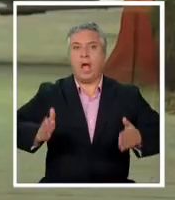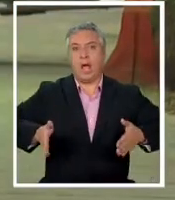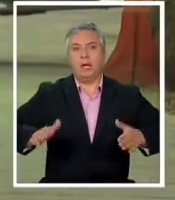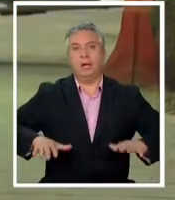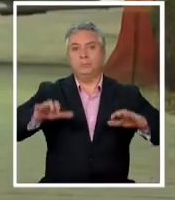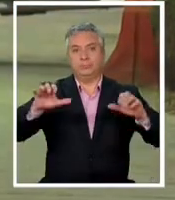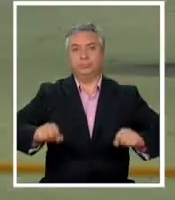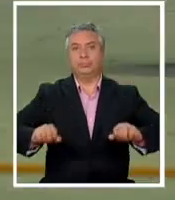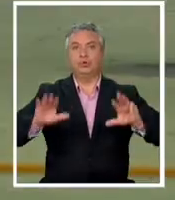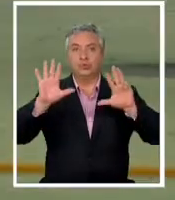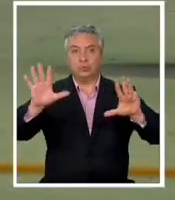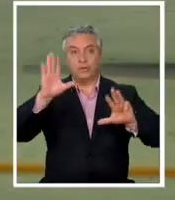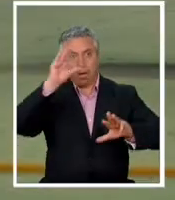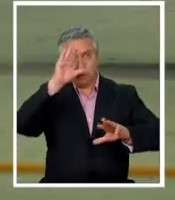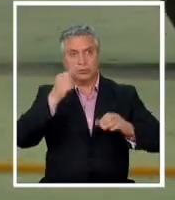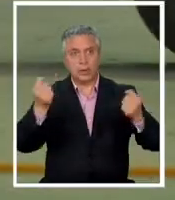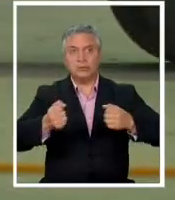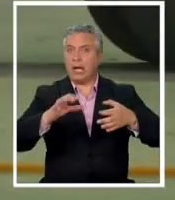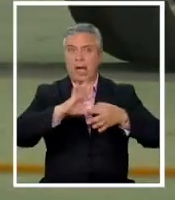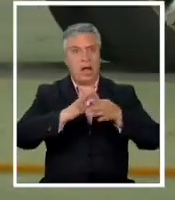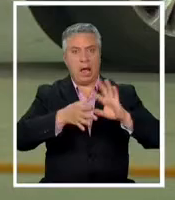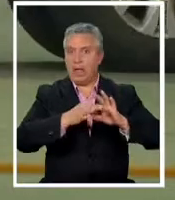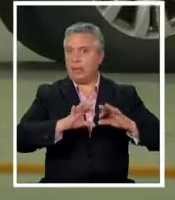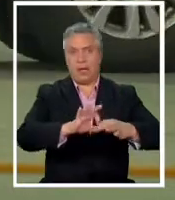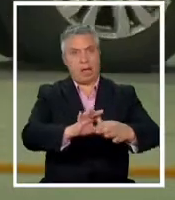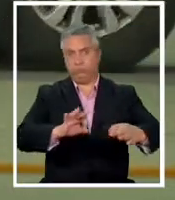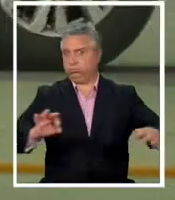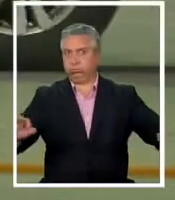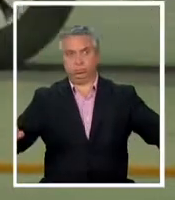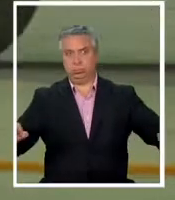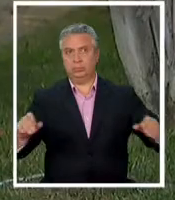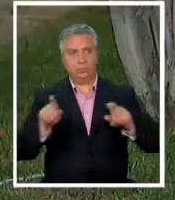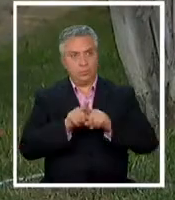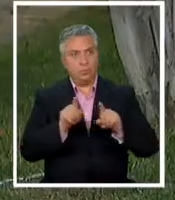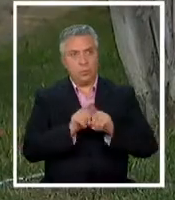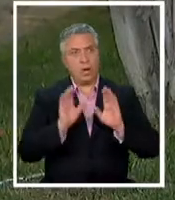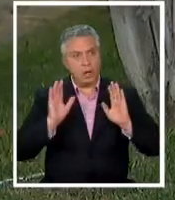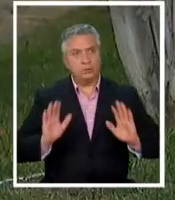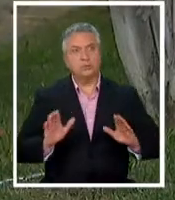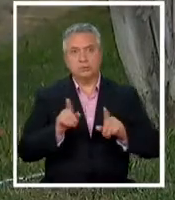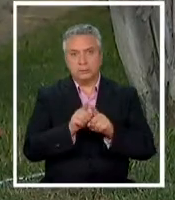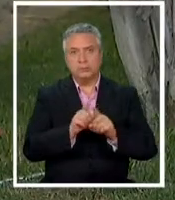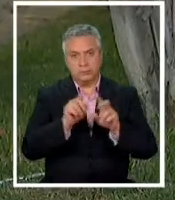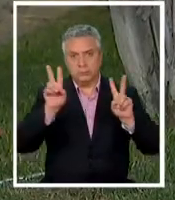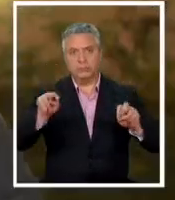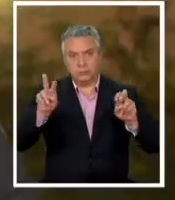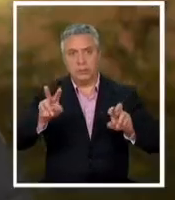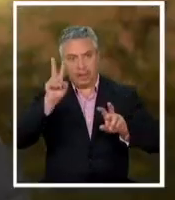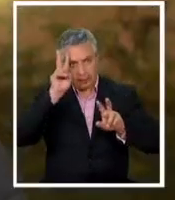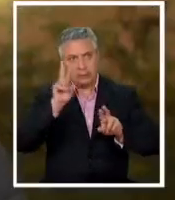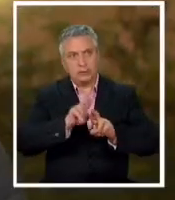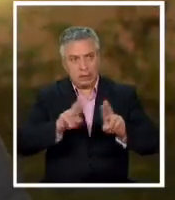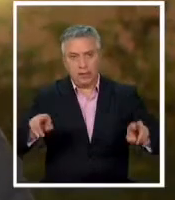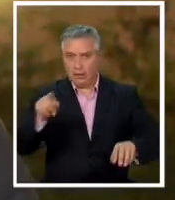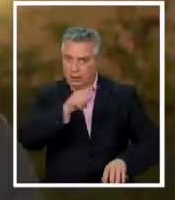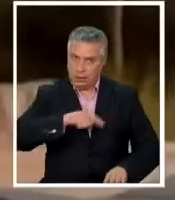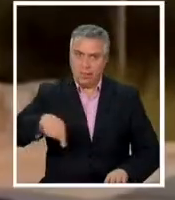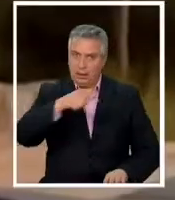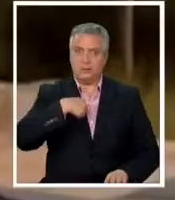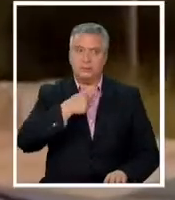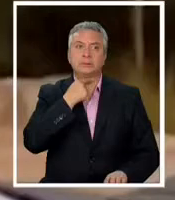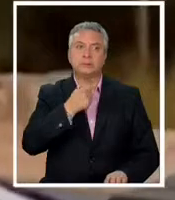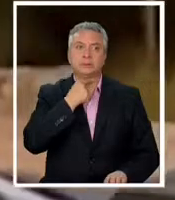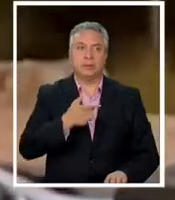a las 9 de la noche le pusimos cadenas para poder fomentar un poco el tema de la tranquilidad que queremos acá en este sector